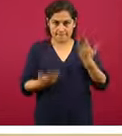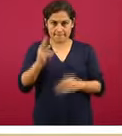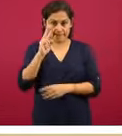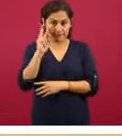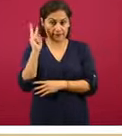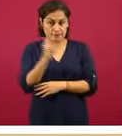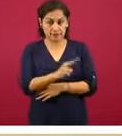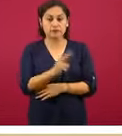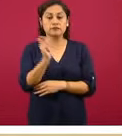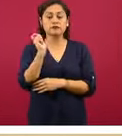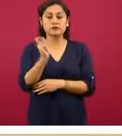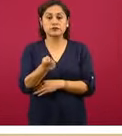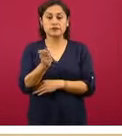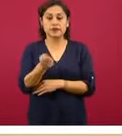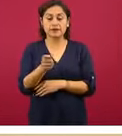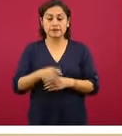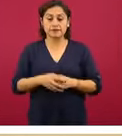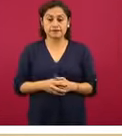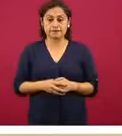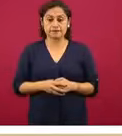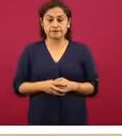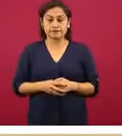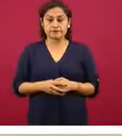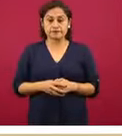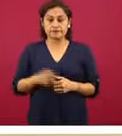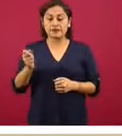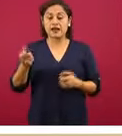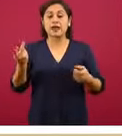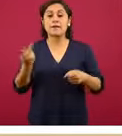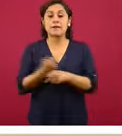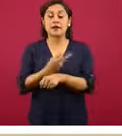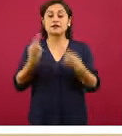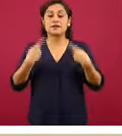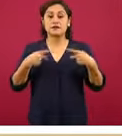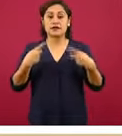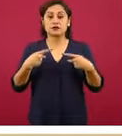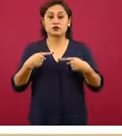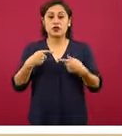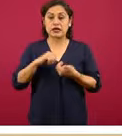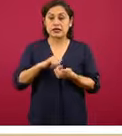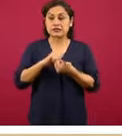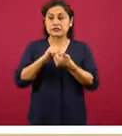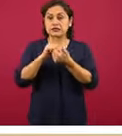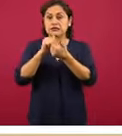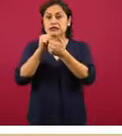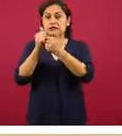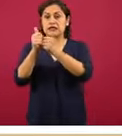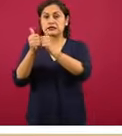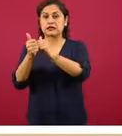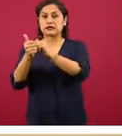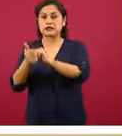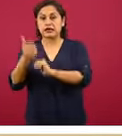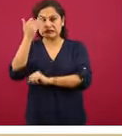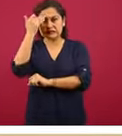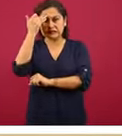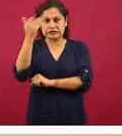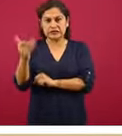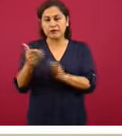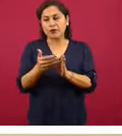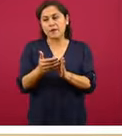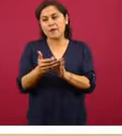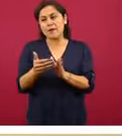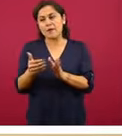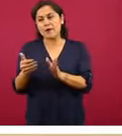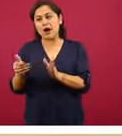el riesgo de mortalidad, el riesgo de fallecer. Si comparamos con la población que acudió menos